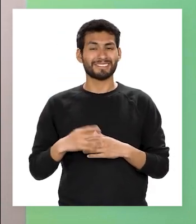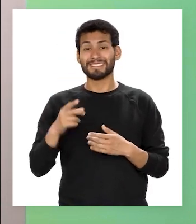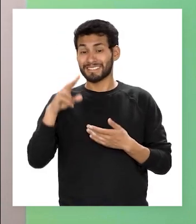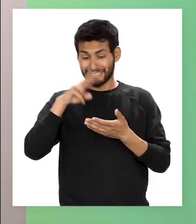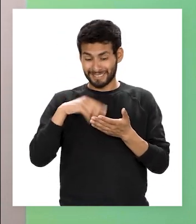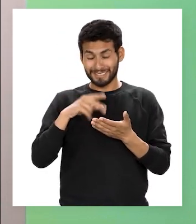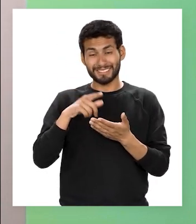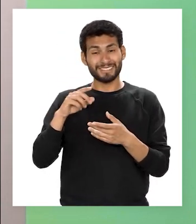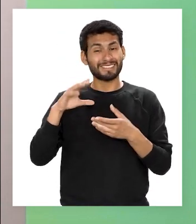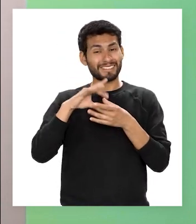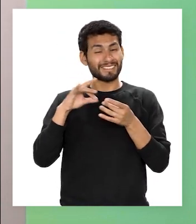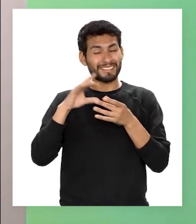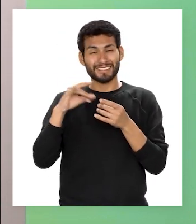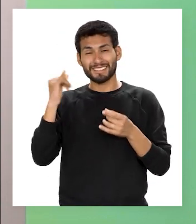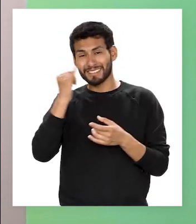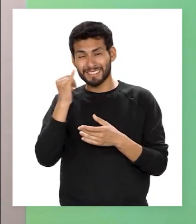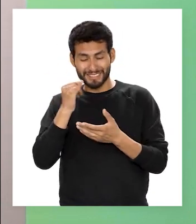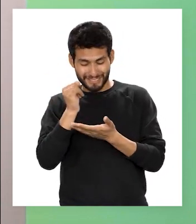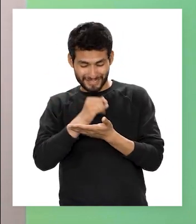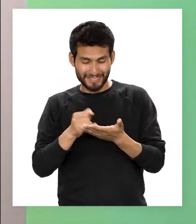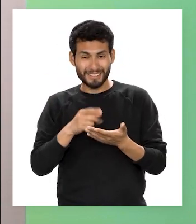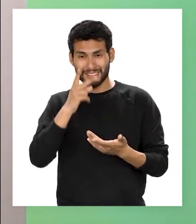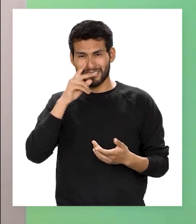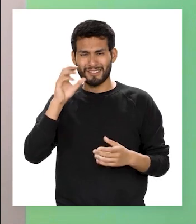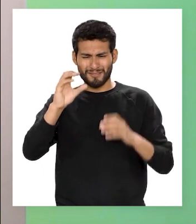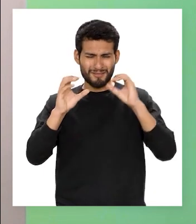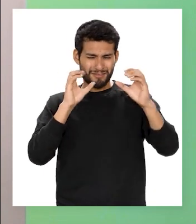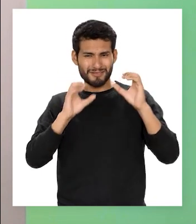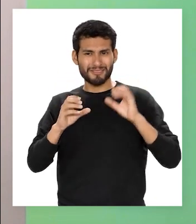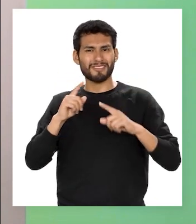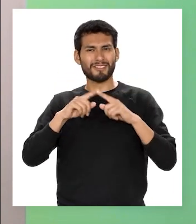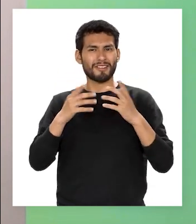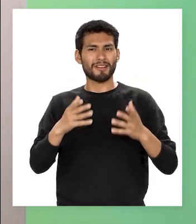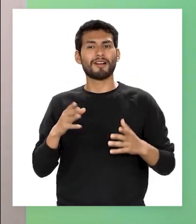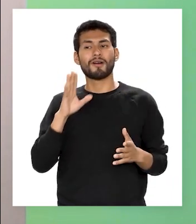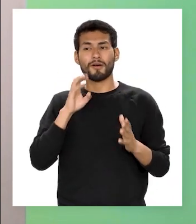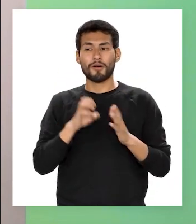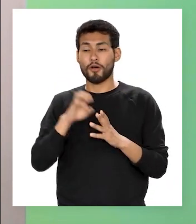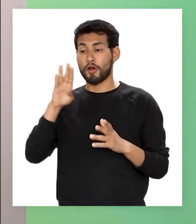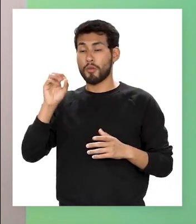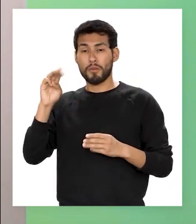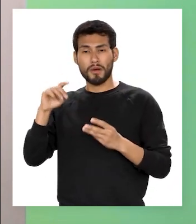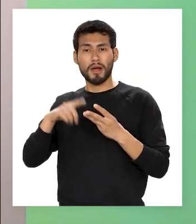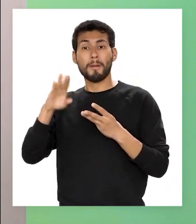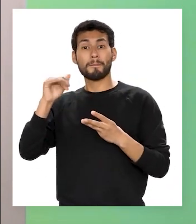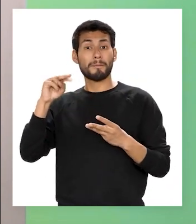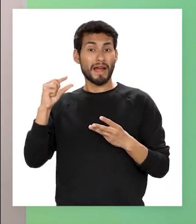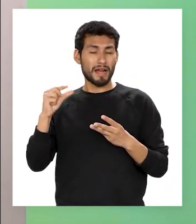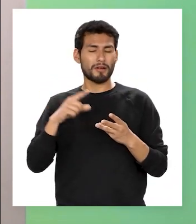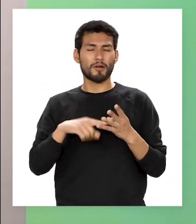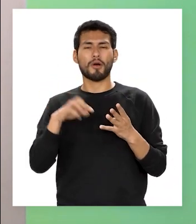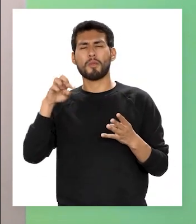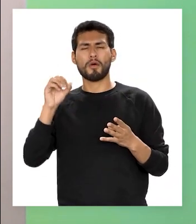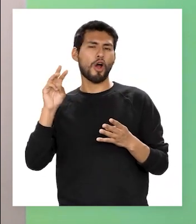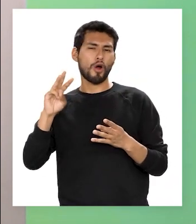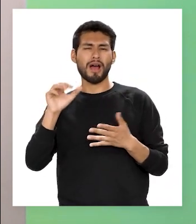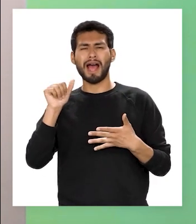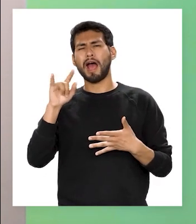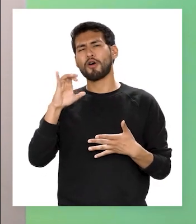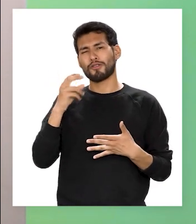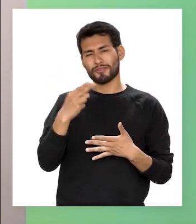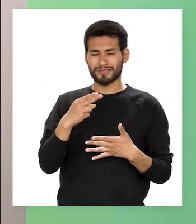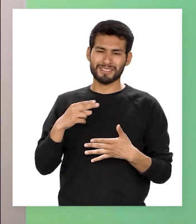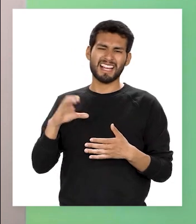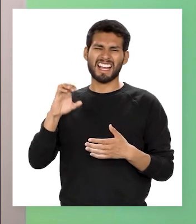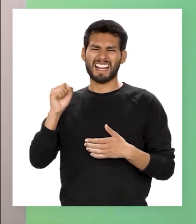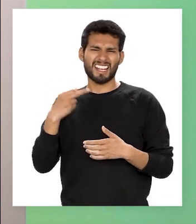consumen este tipo de textos Podrán notar que abundan las viñetas Con expresiones como Boom Bang Pow Ouch